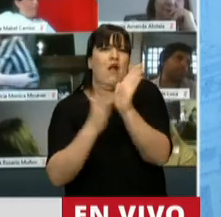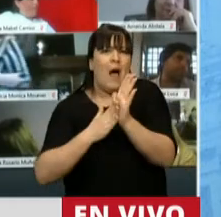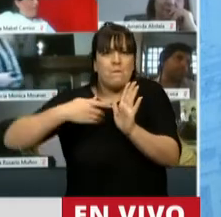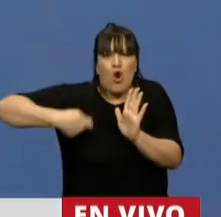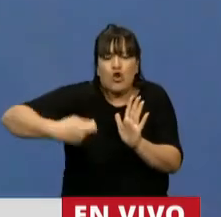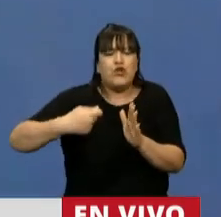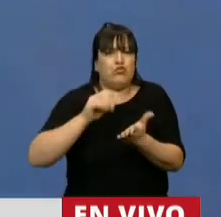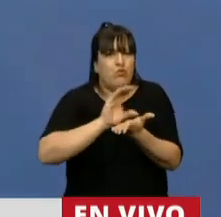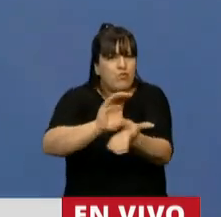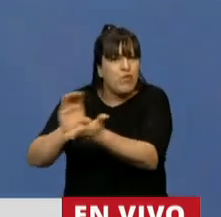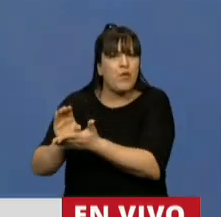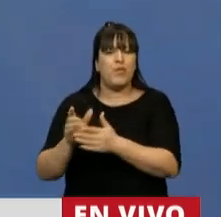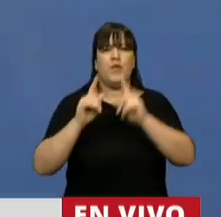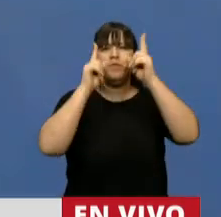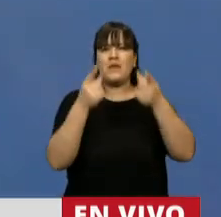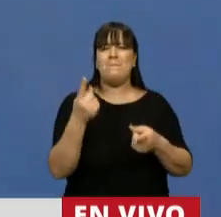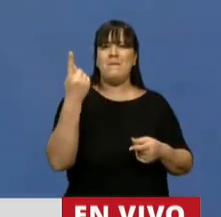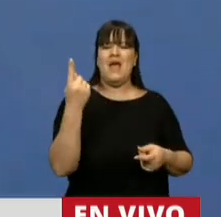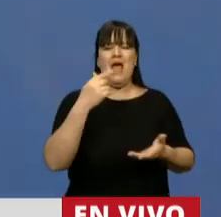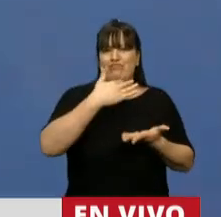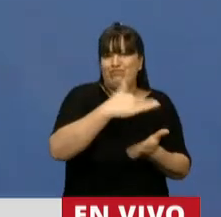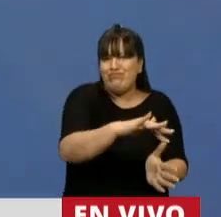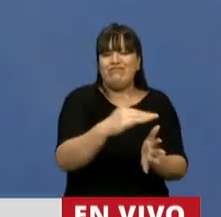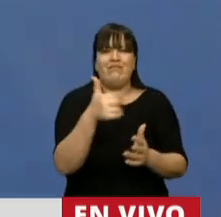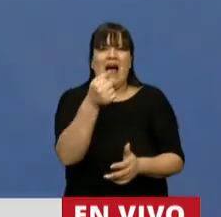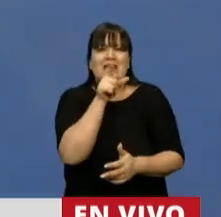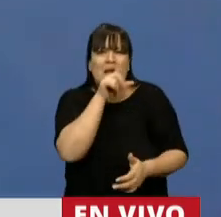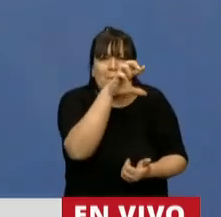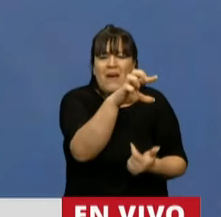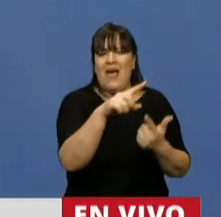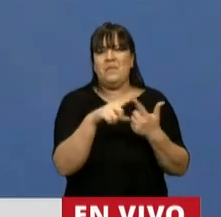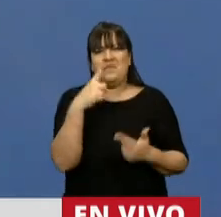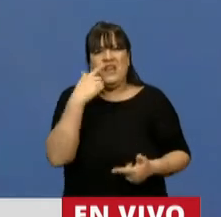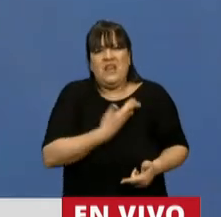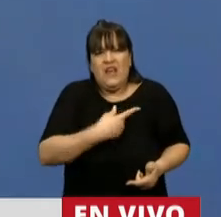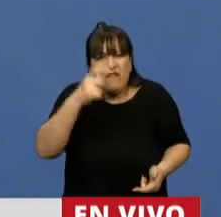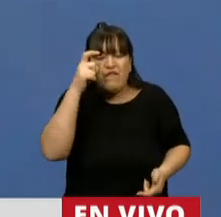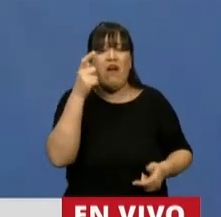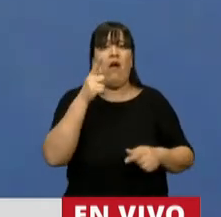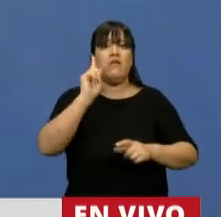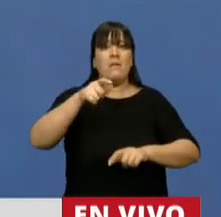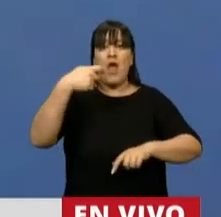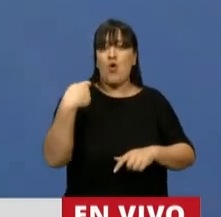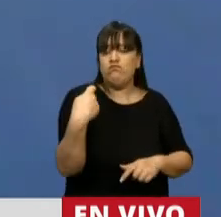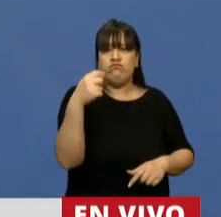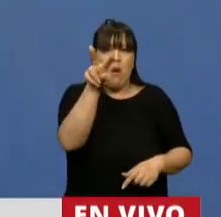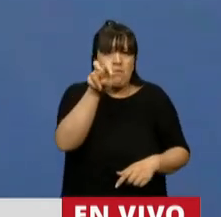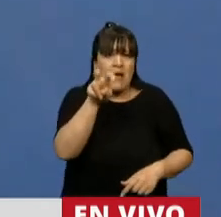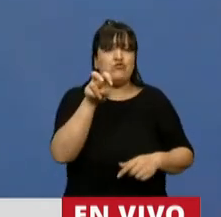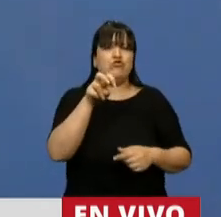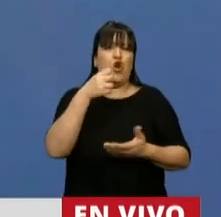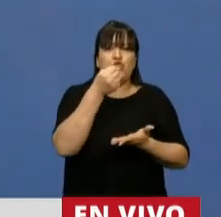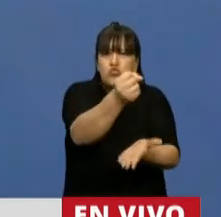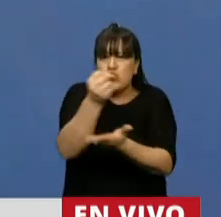con salarios complementarios, con el ATP, con el IFE, subsidios a jubilados y pensionados, apoyo a las PYMES.